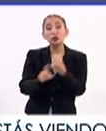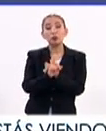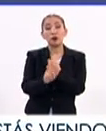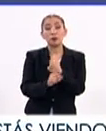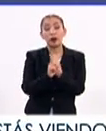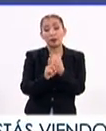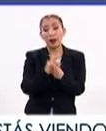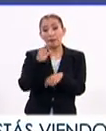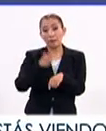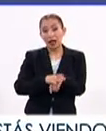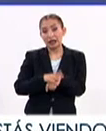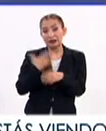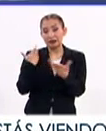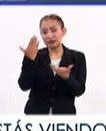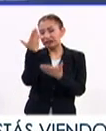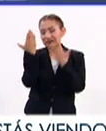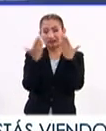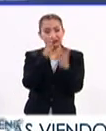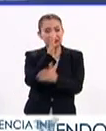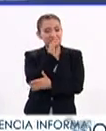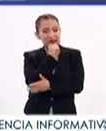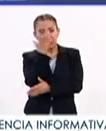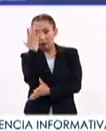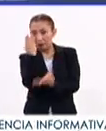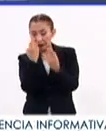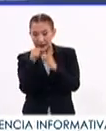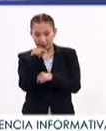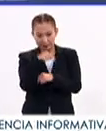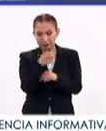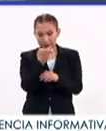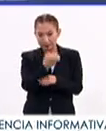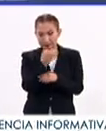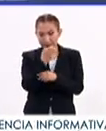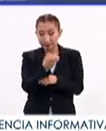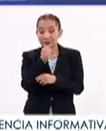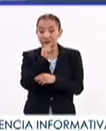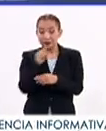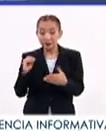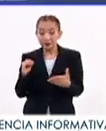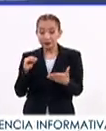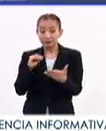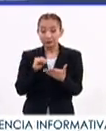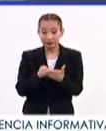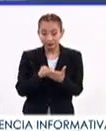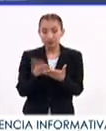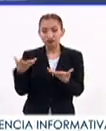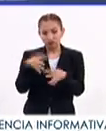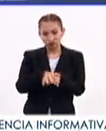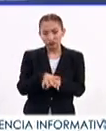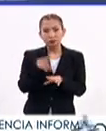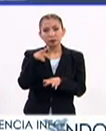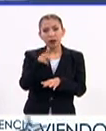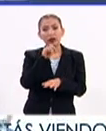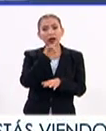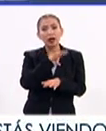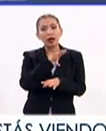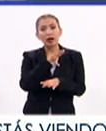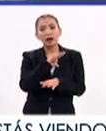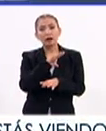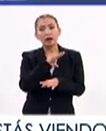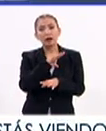problemas sobre todo académicos. En este sentido se incluyen, pero también hace